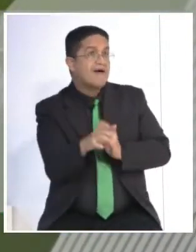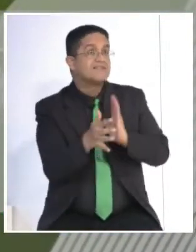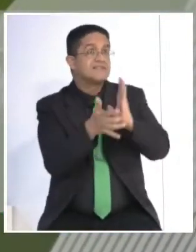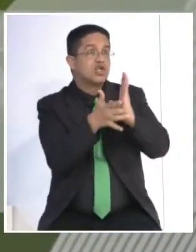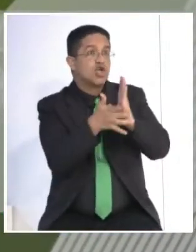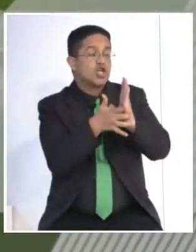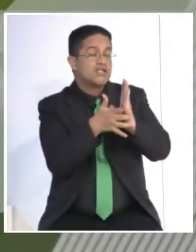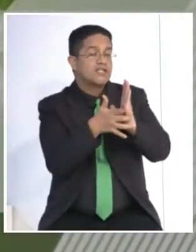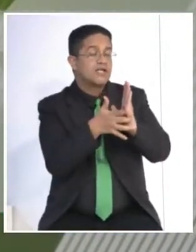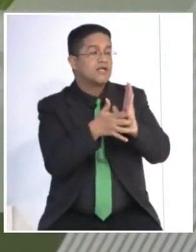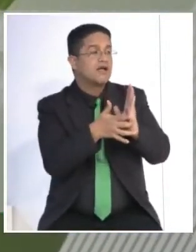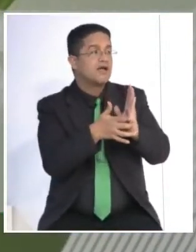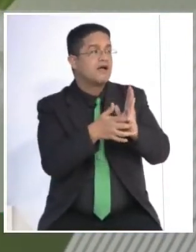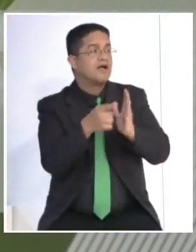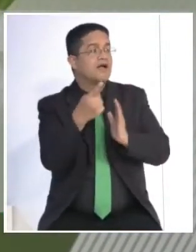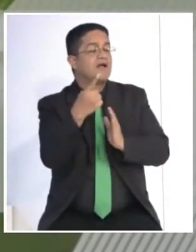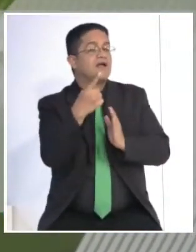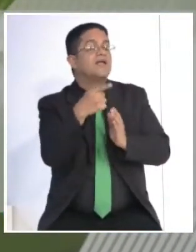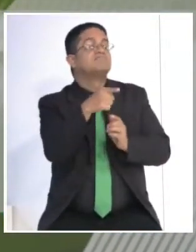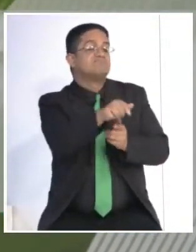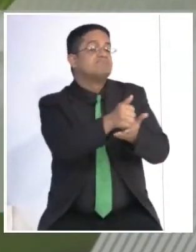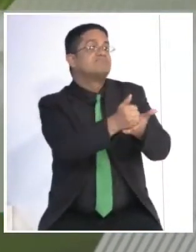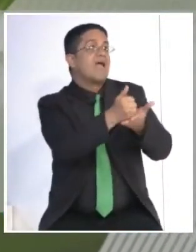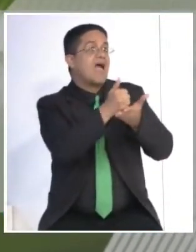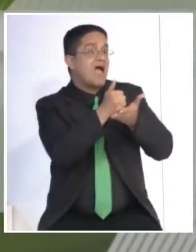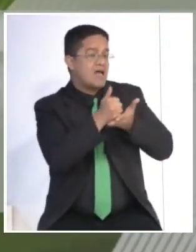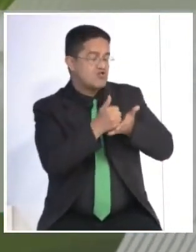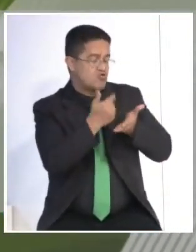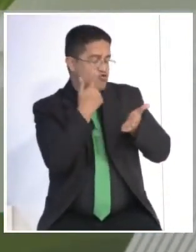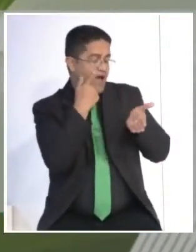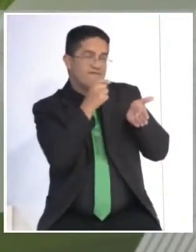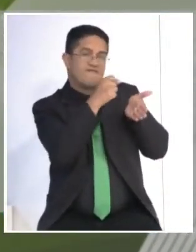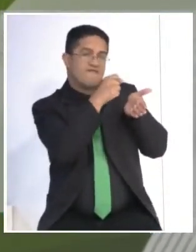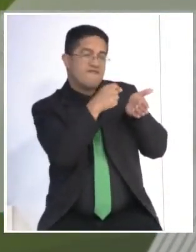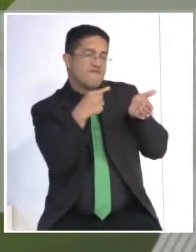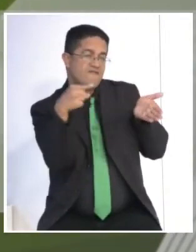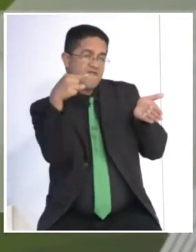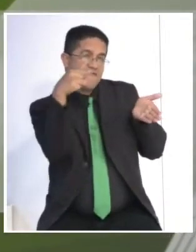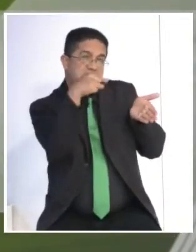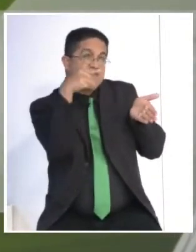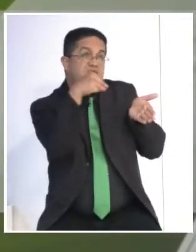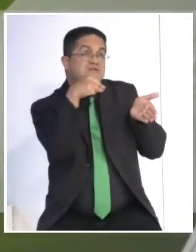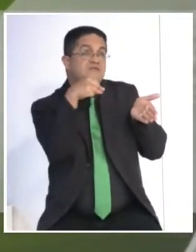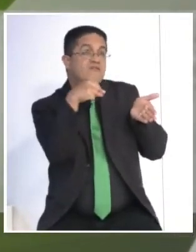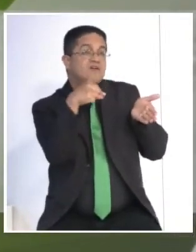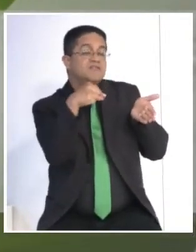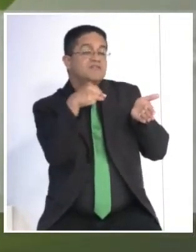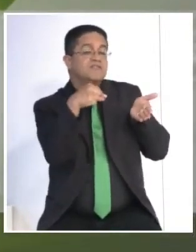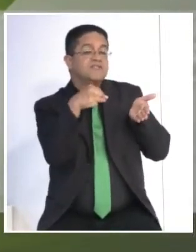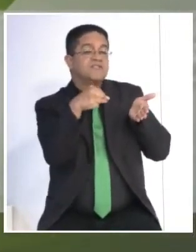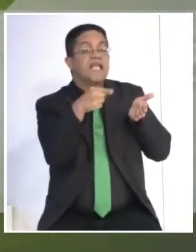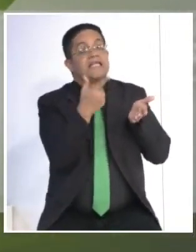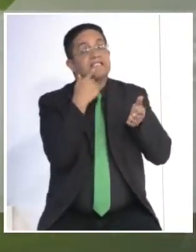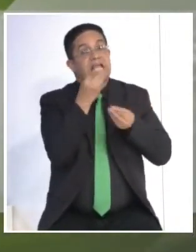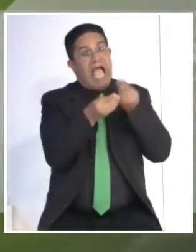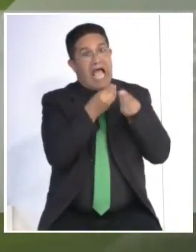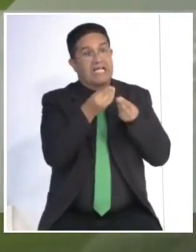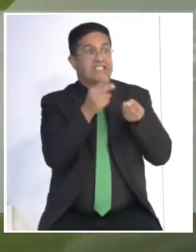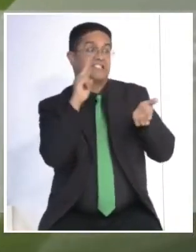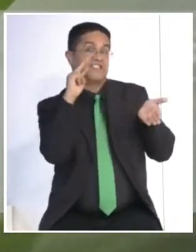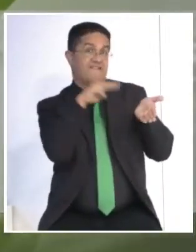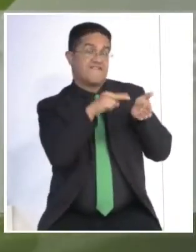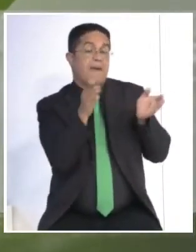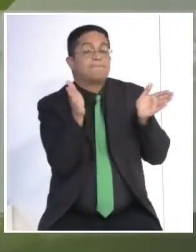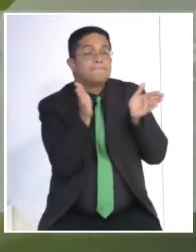sistemas lumínicos, los cuales nos permiten trabajar perfectamente las cicatrices, tanto a nivel de reducción de la misma, en la